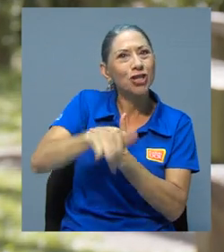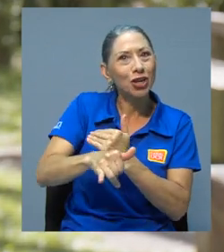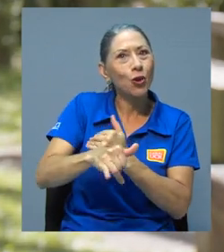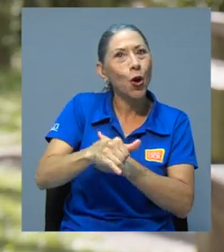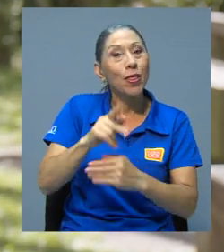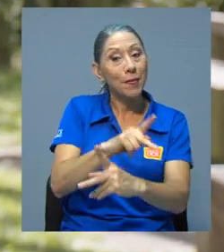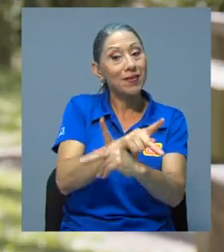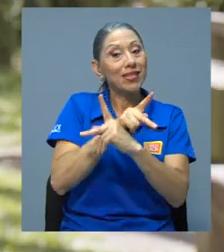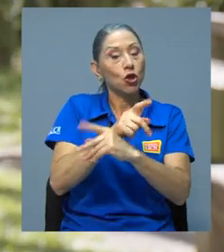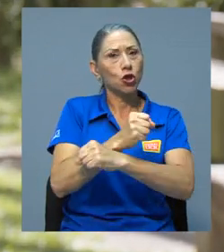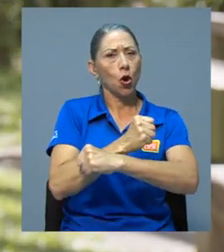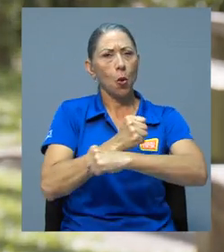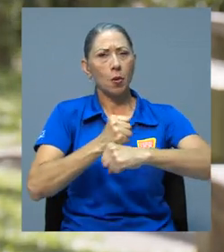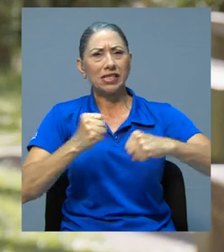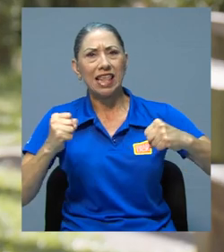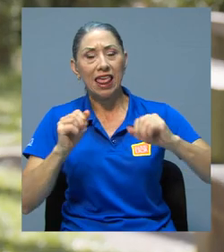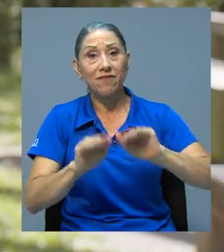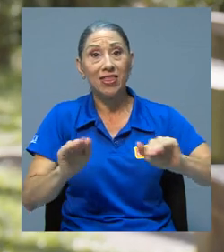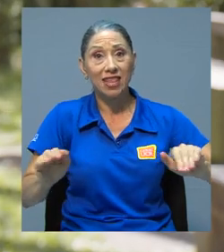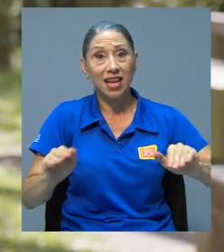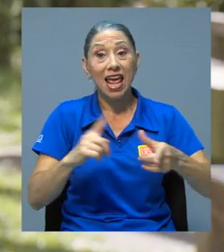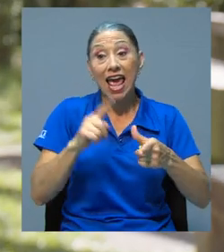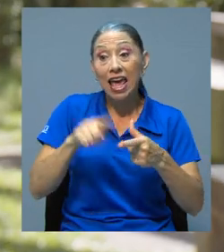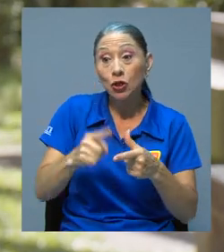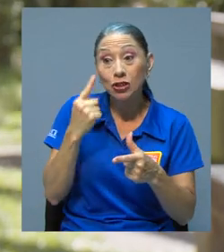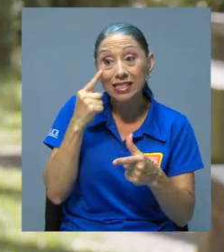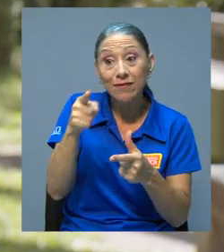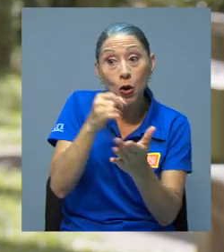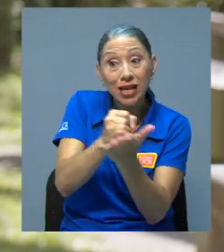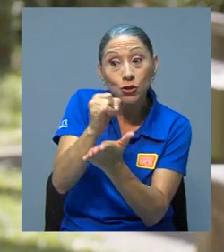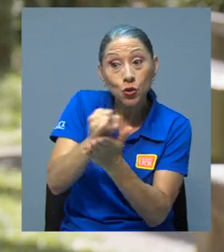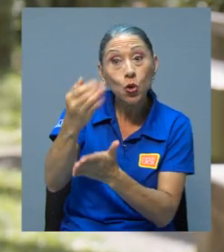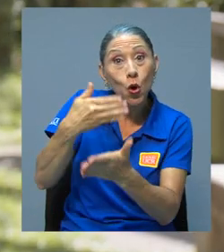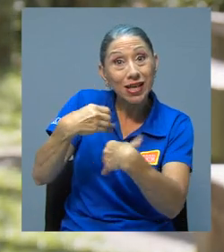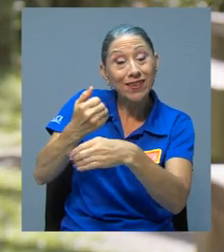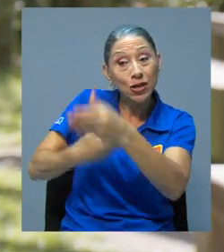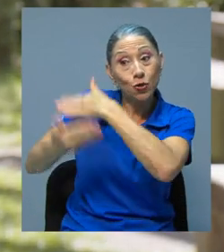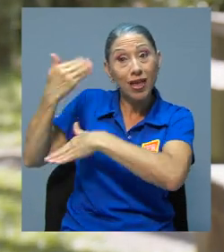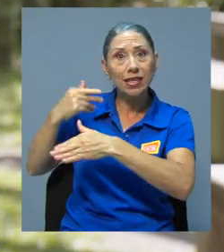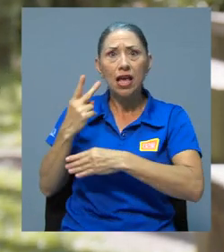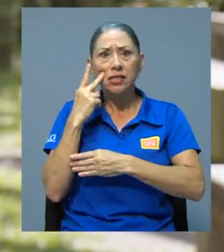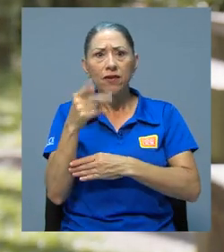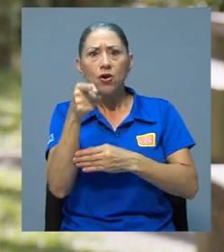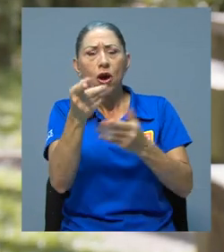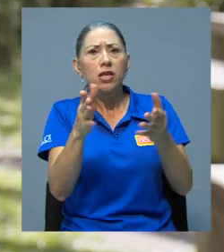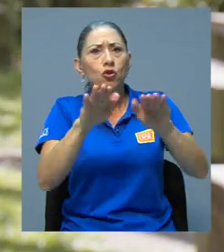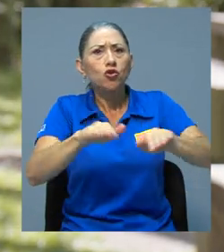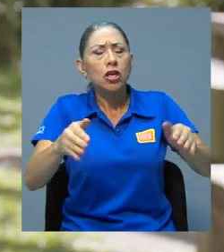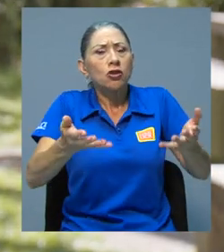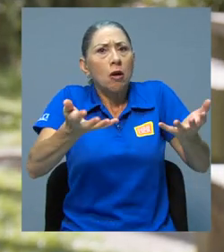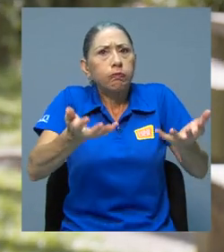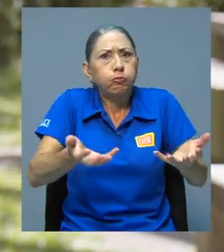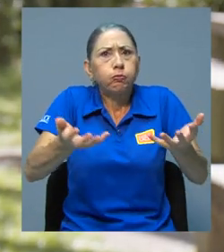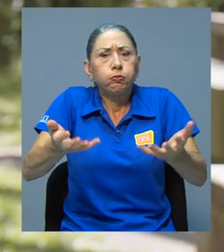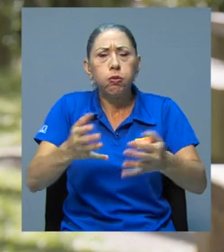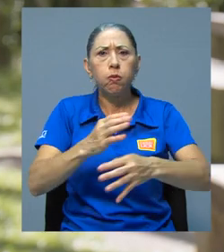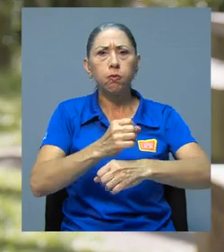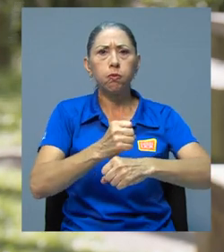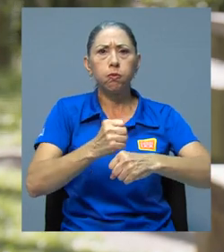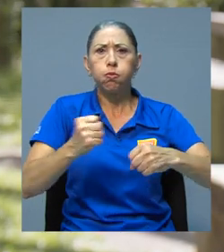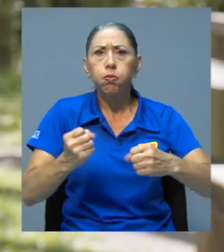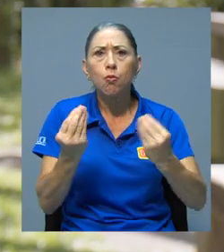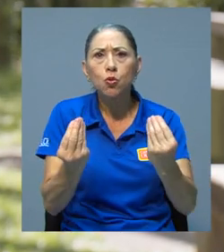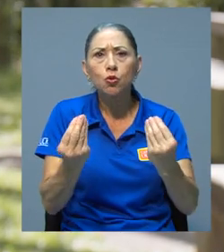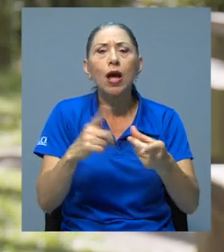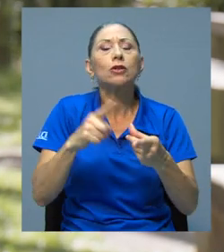Entonces se tomó este estudio de previo donde se vio que la prevalencia de obesidad y sobrepeso era elevada. Entonces se quiso trabajar con esta